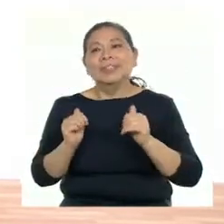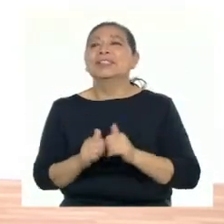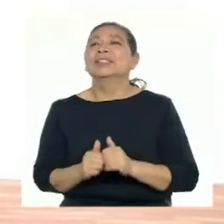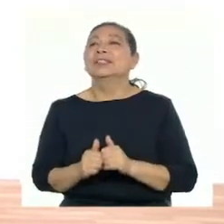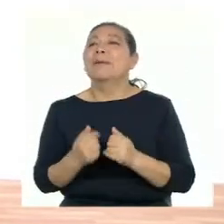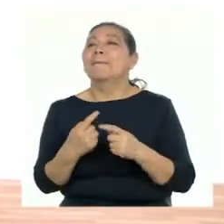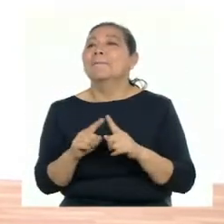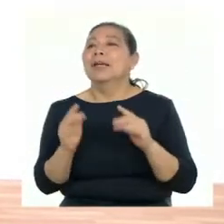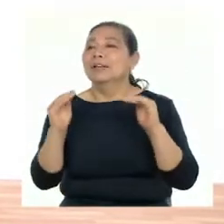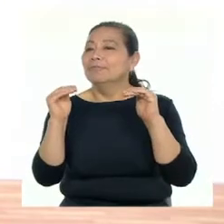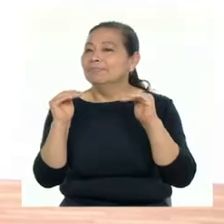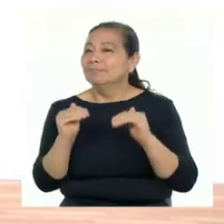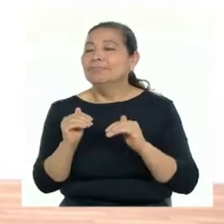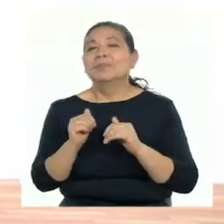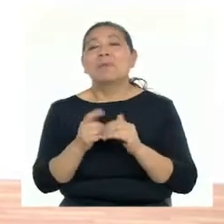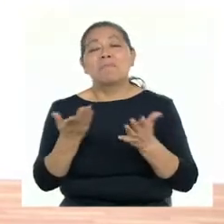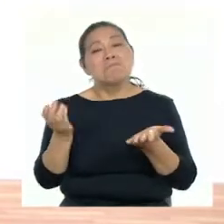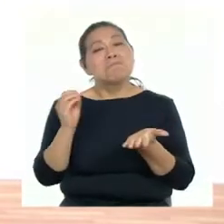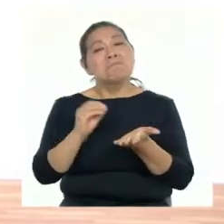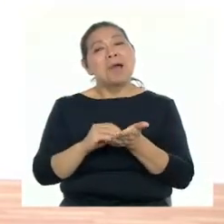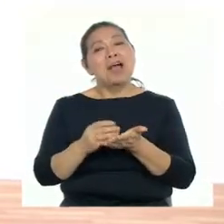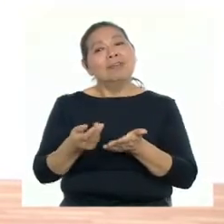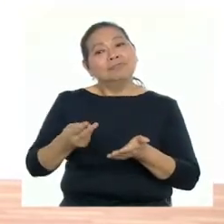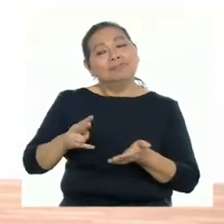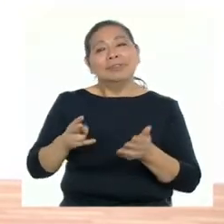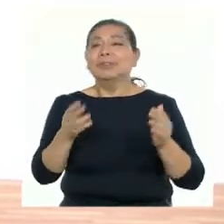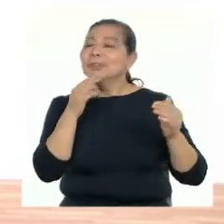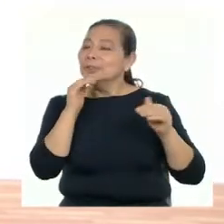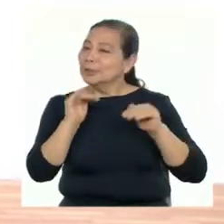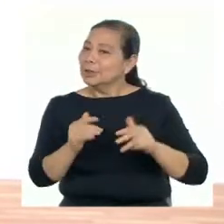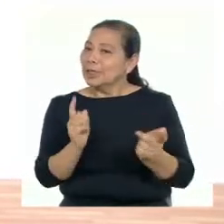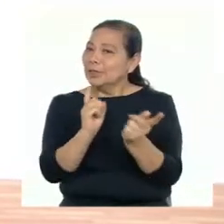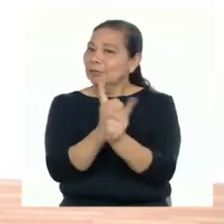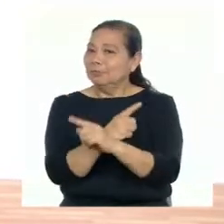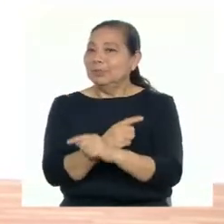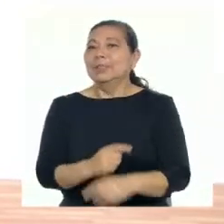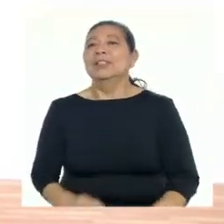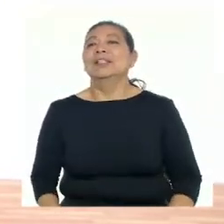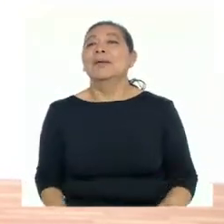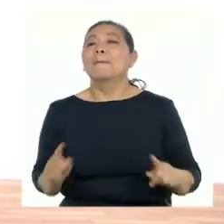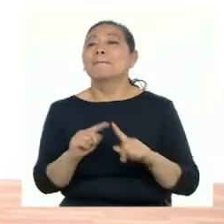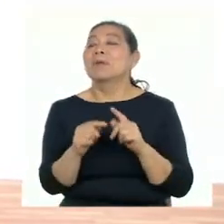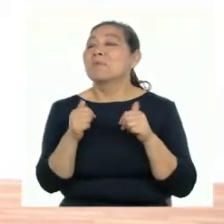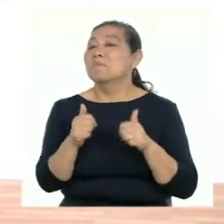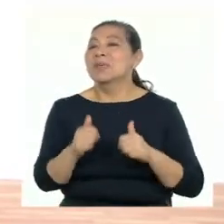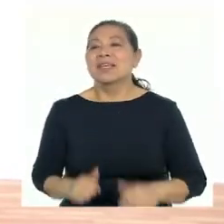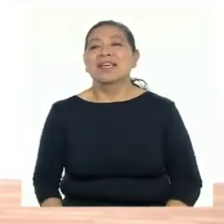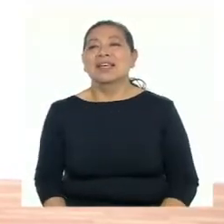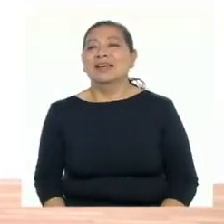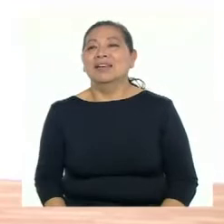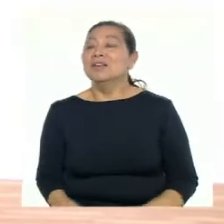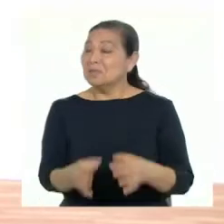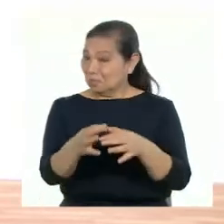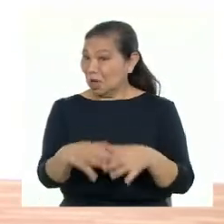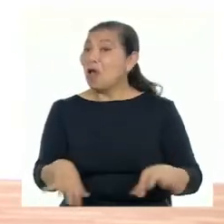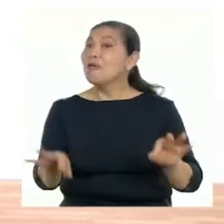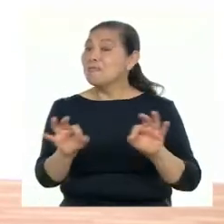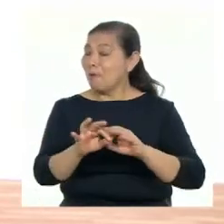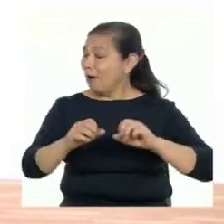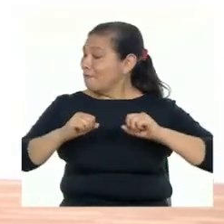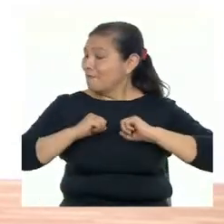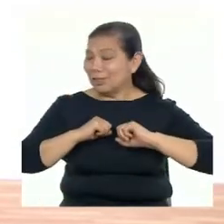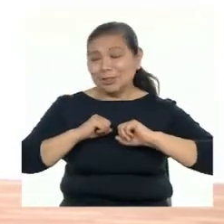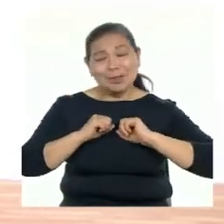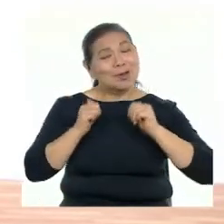¡Ajá! Ahora, un poco más de intensidad. Cambio de mano. ¡Muy bien! Importante la actividad